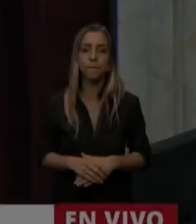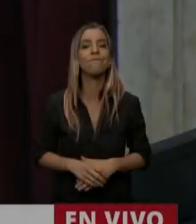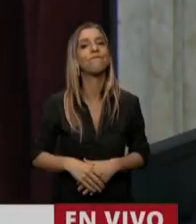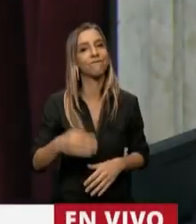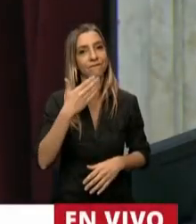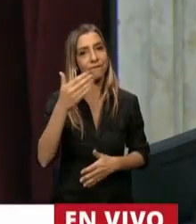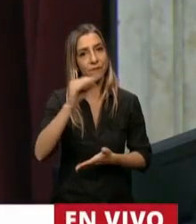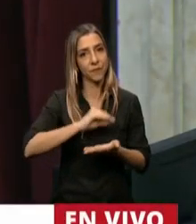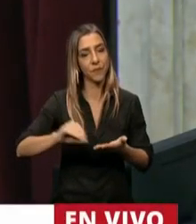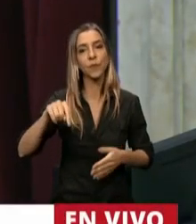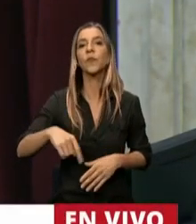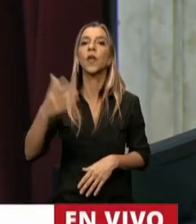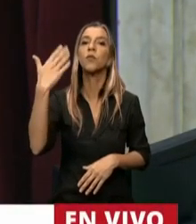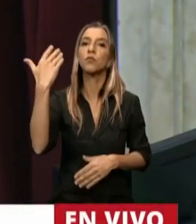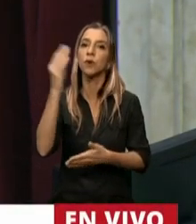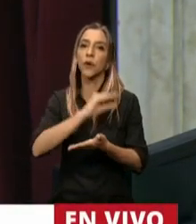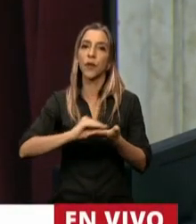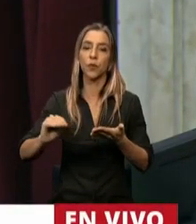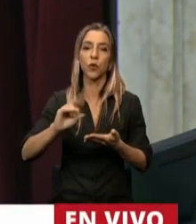Tiene la palabra el diputado Jorge Vara.